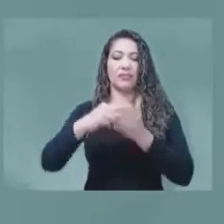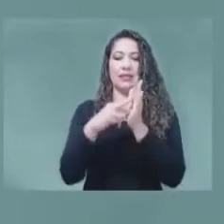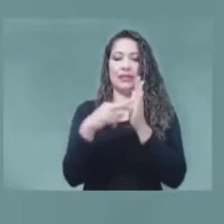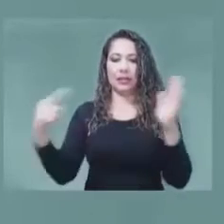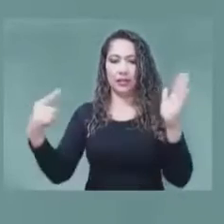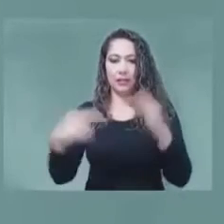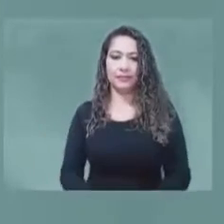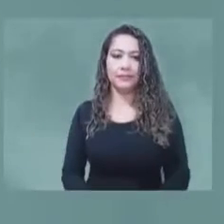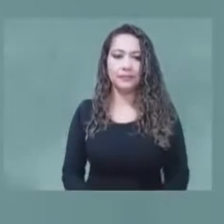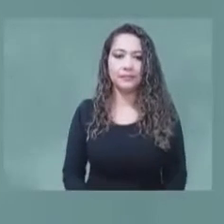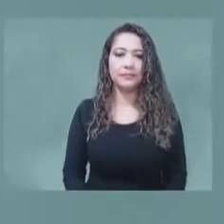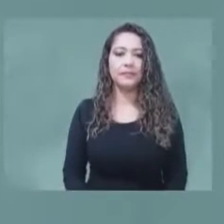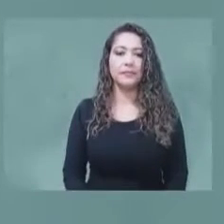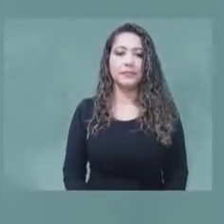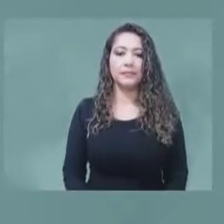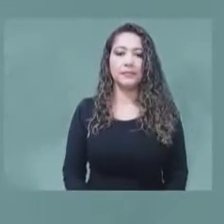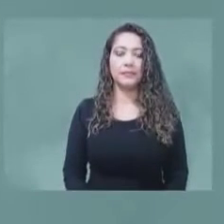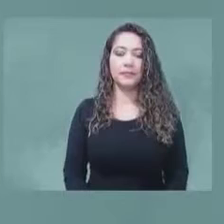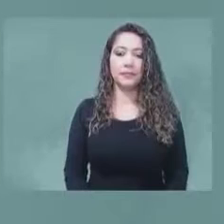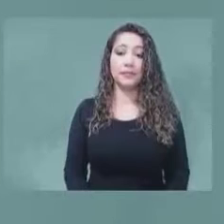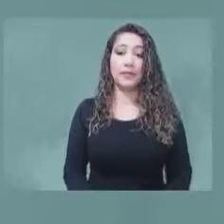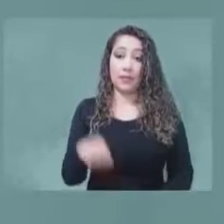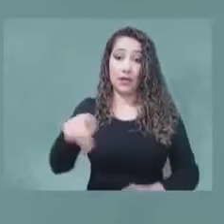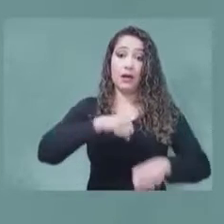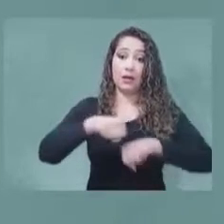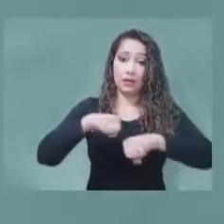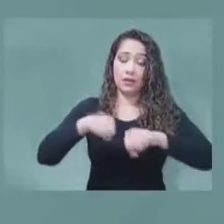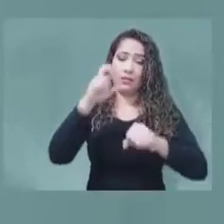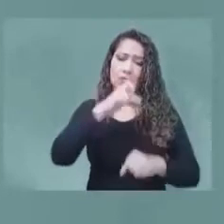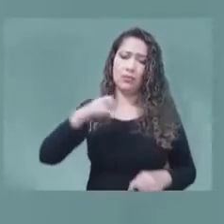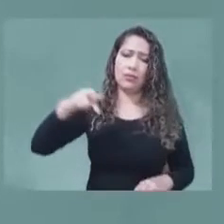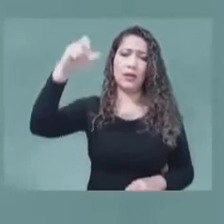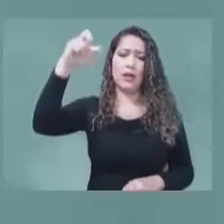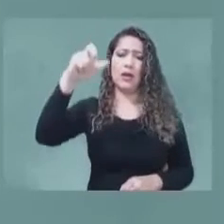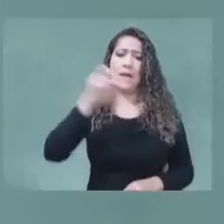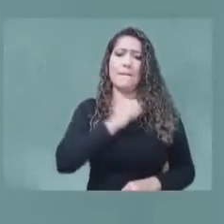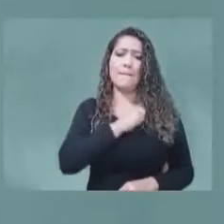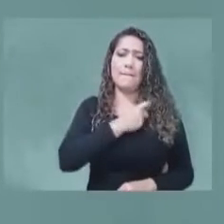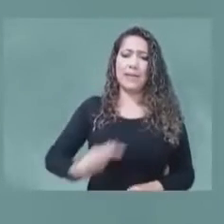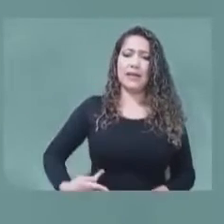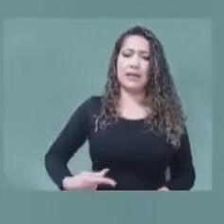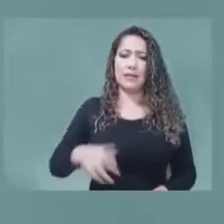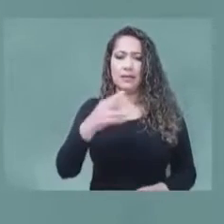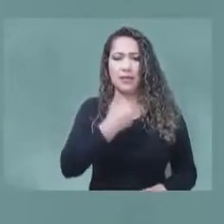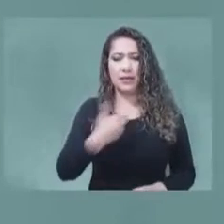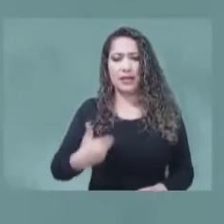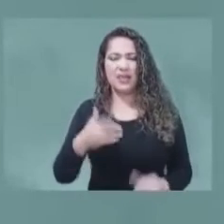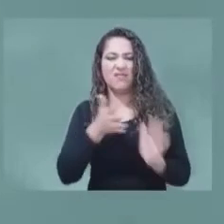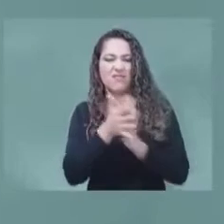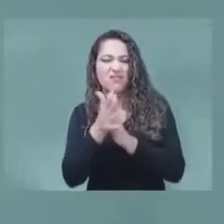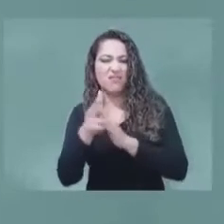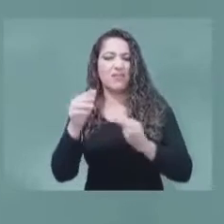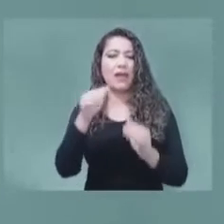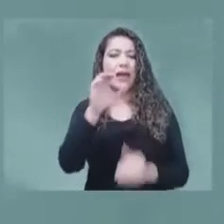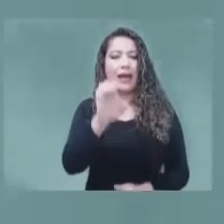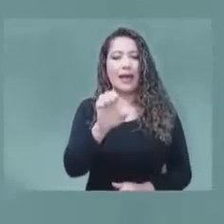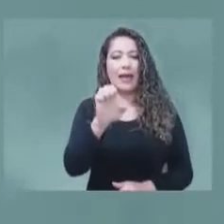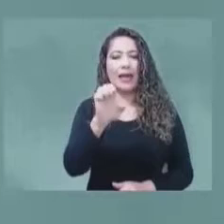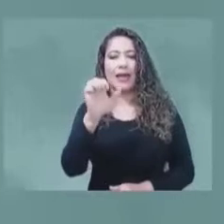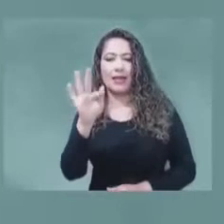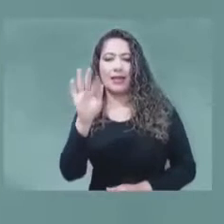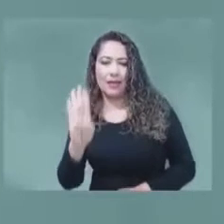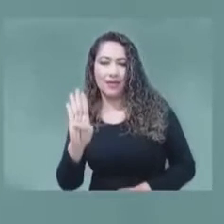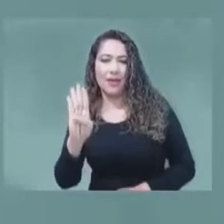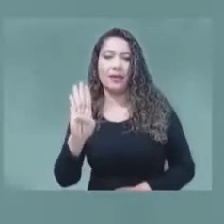actividad profesional, se desempeñó como vicepresidente de planeación y gestión de red de ETB, asesor de la CRC, director de